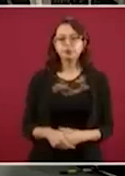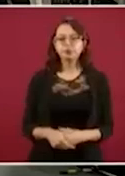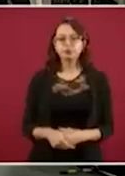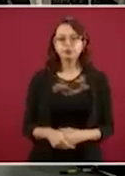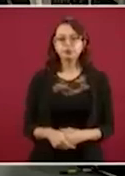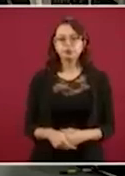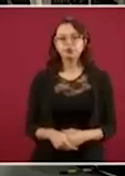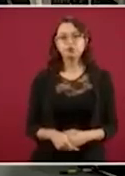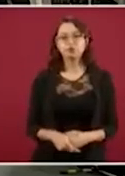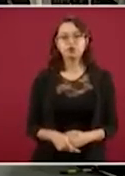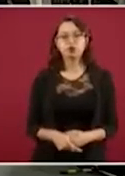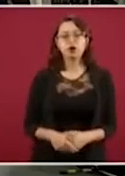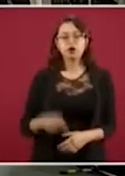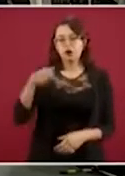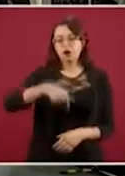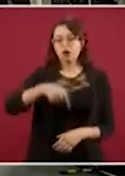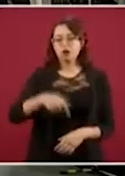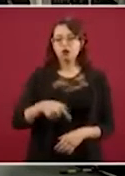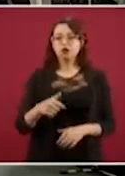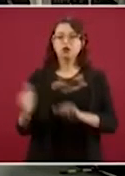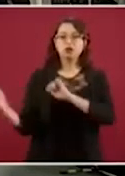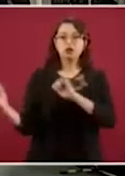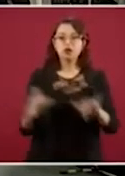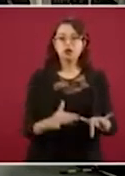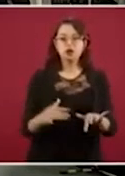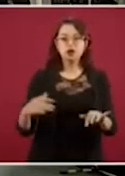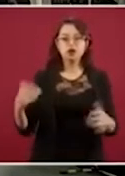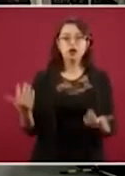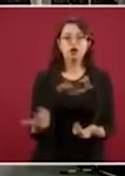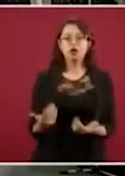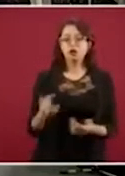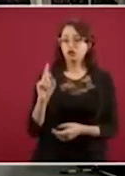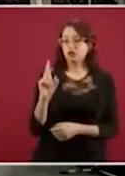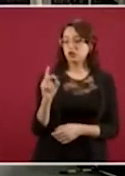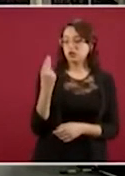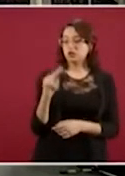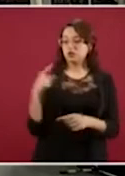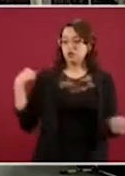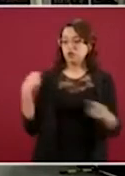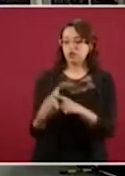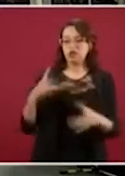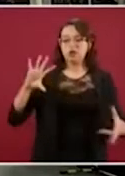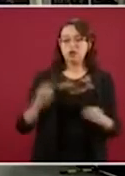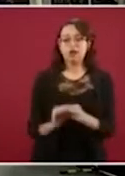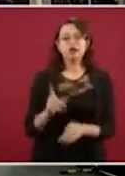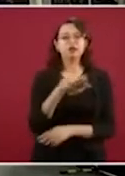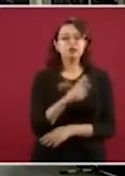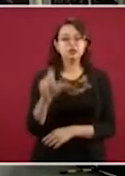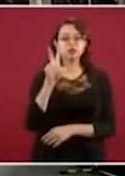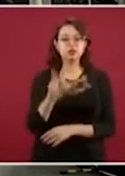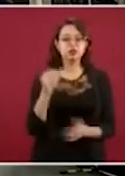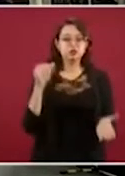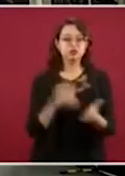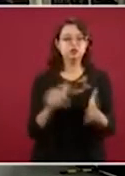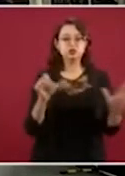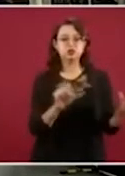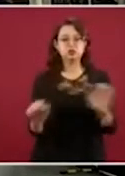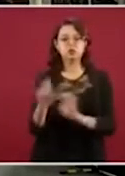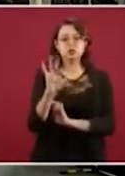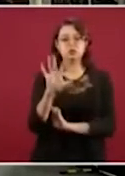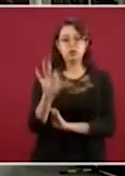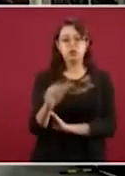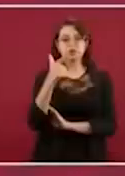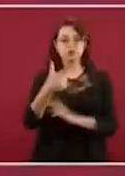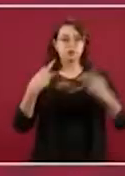Aquí en Atención Ciudadana hemos recibido hasta el 30 de noviembre 118 mil 647